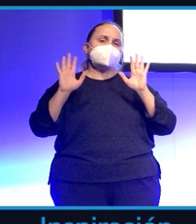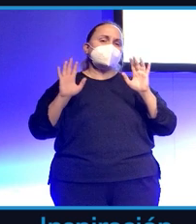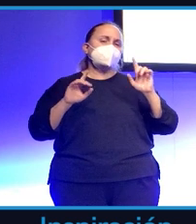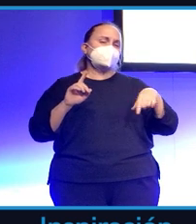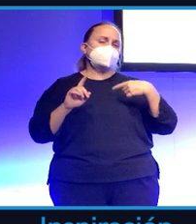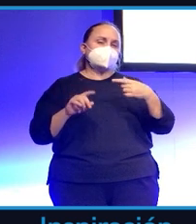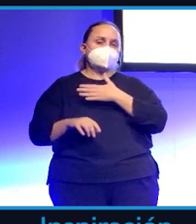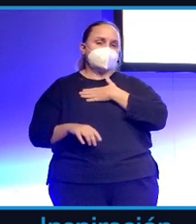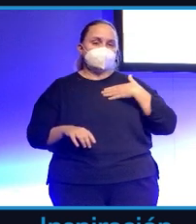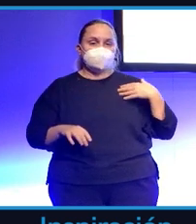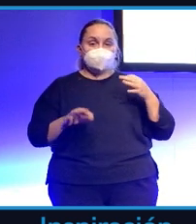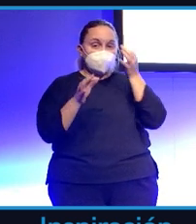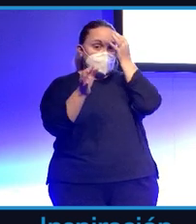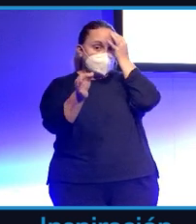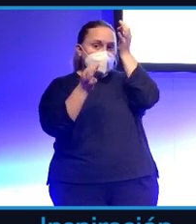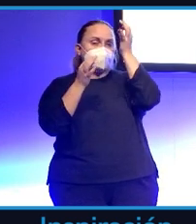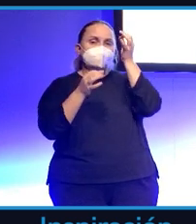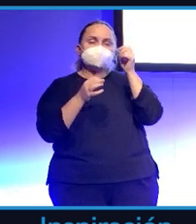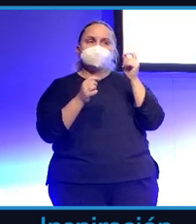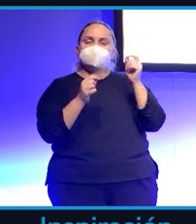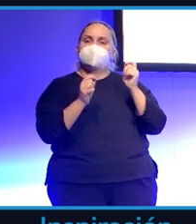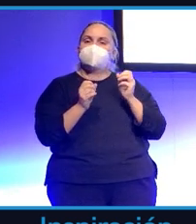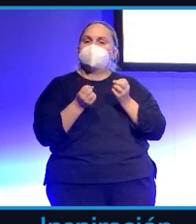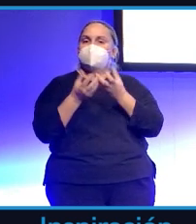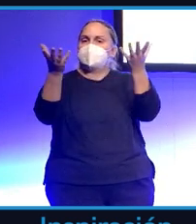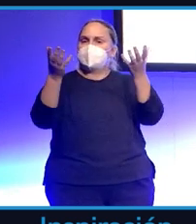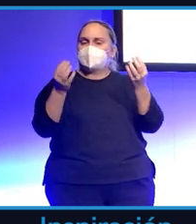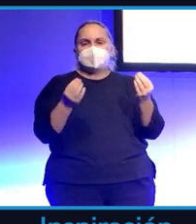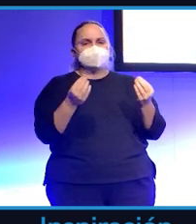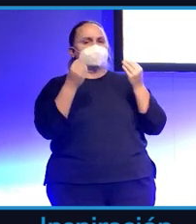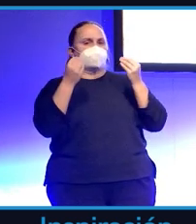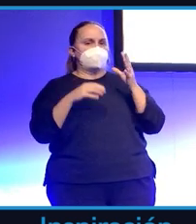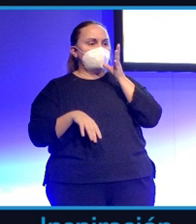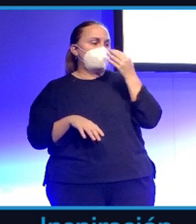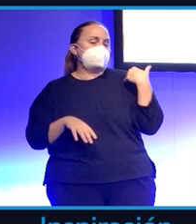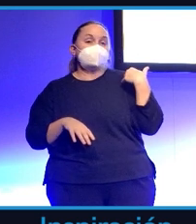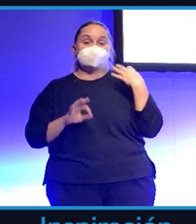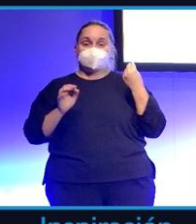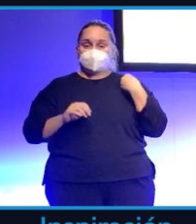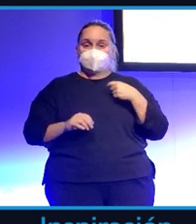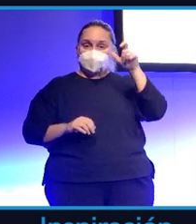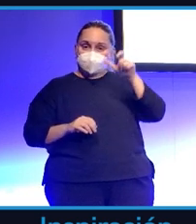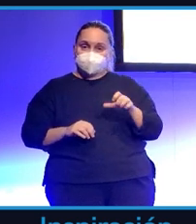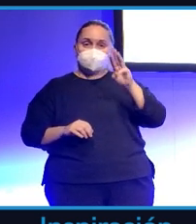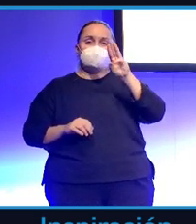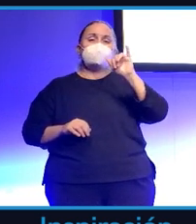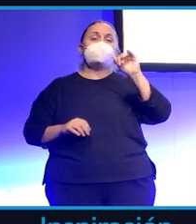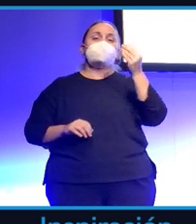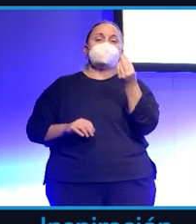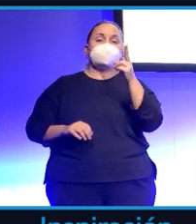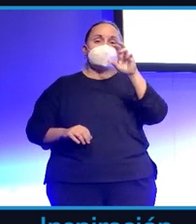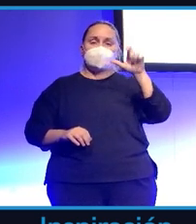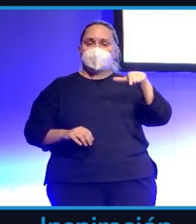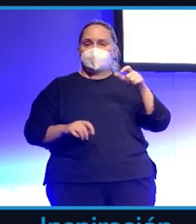un detalle que me ha llamado la atención con lo que ha pasado últimamente. es Gerard Piqué, que ya es un empresario de